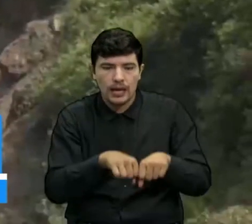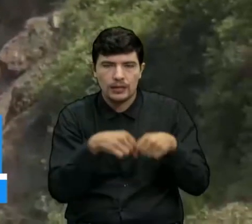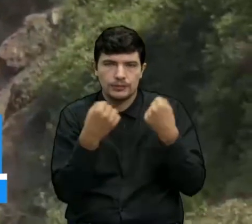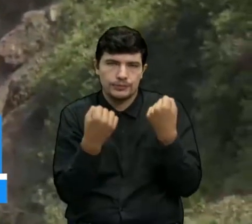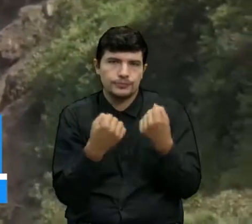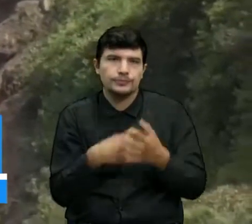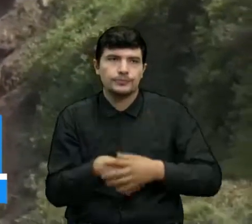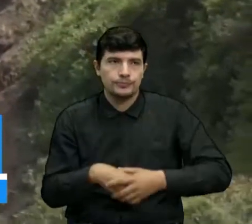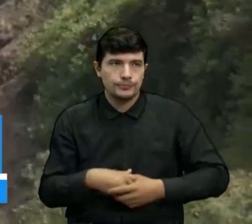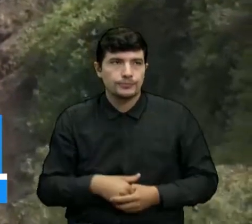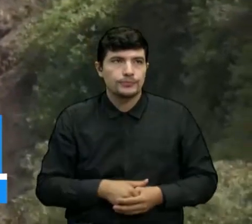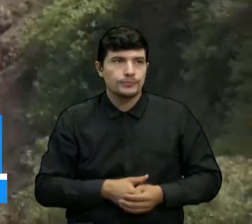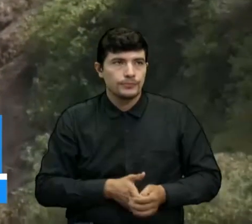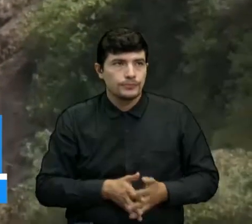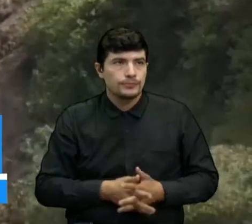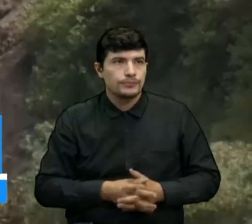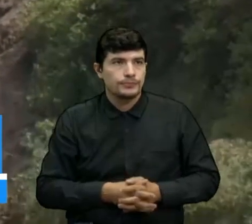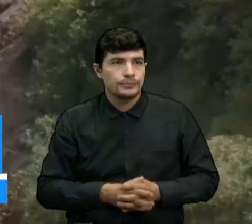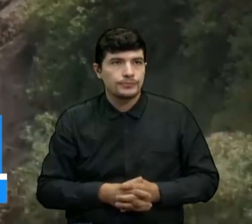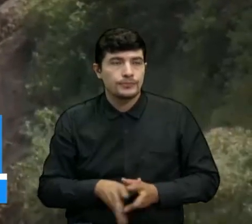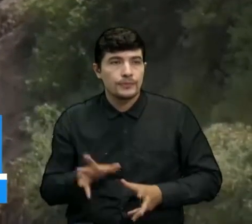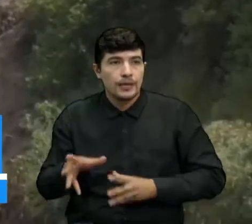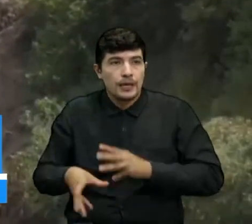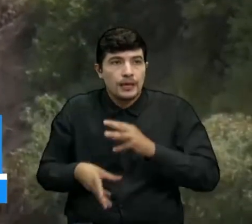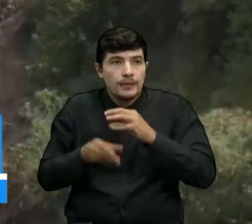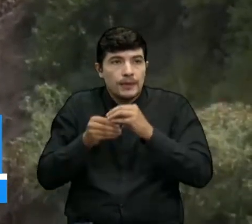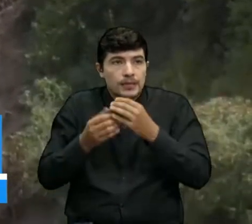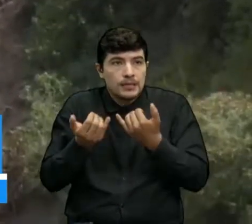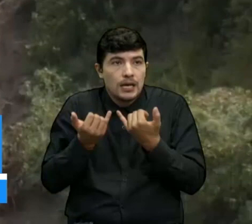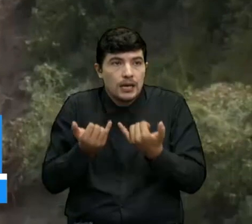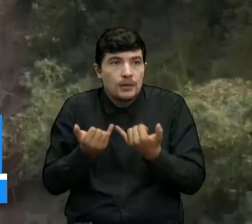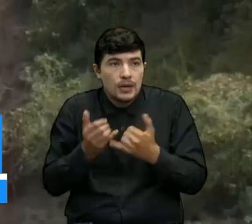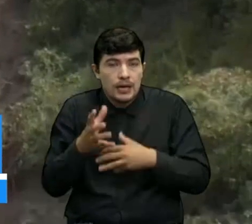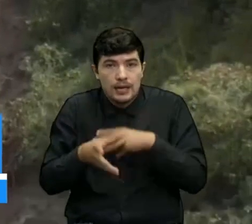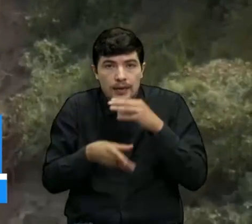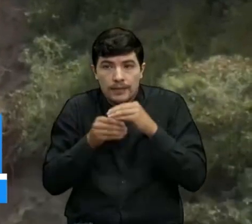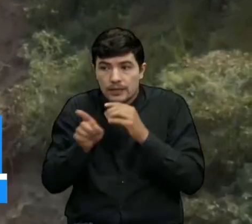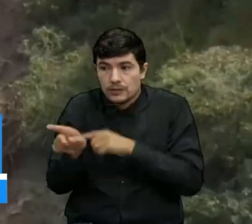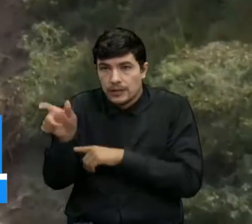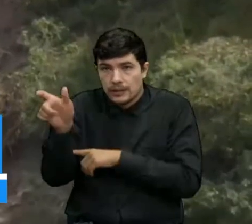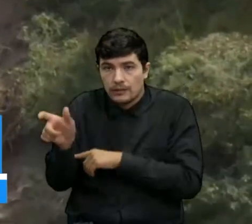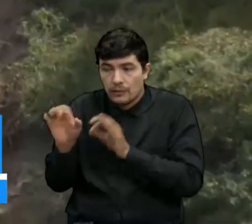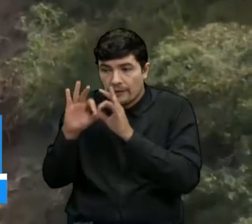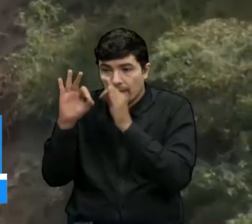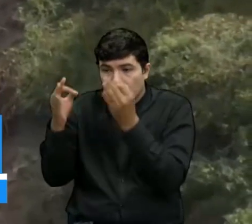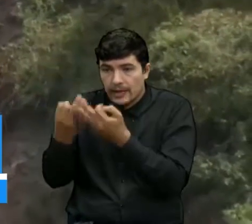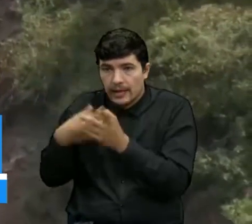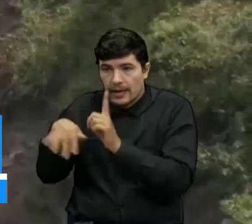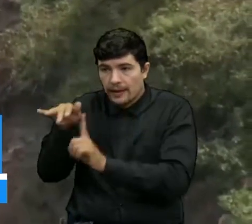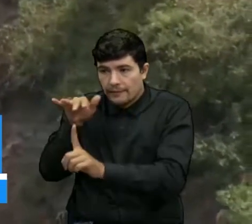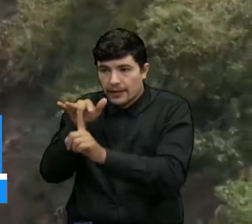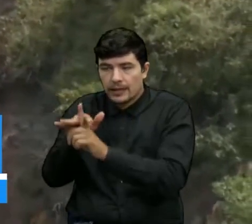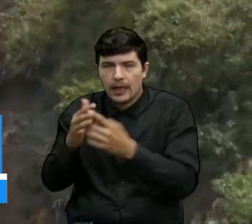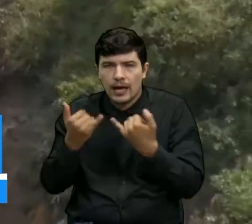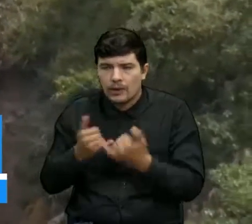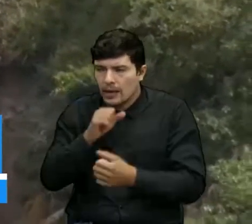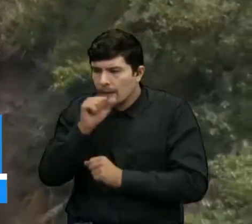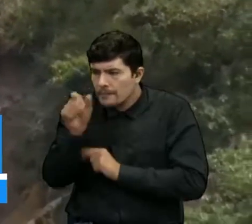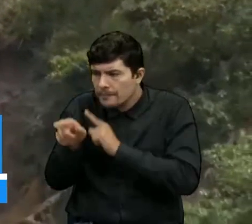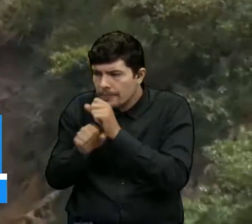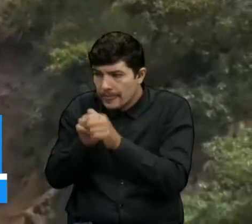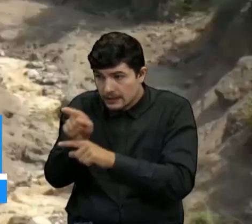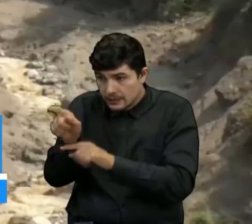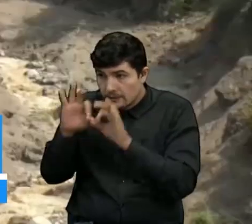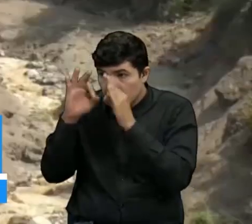municipios. En este momento tenemos una familia damnificada, estamos haciendo el censo para las familias